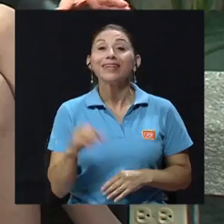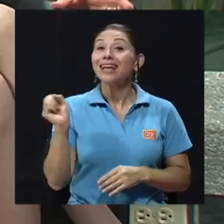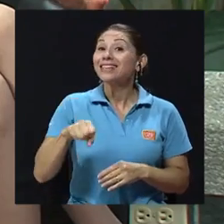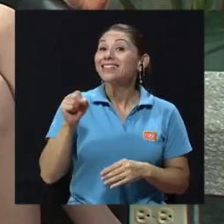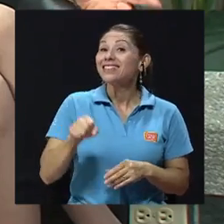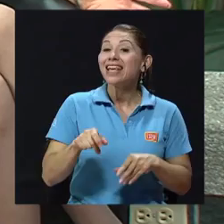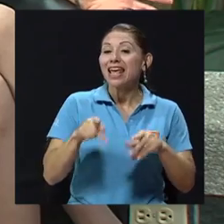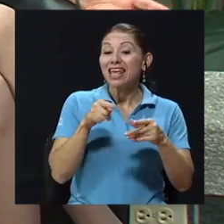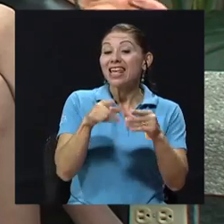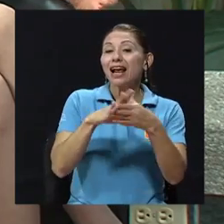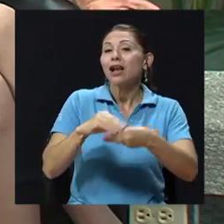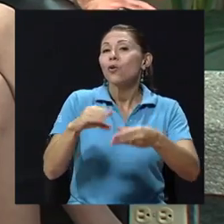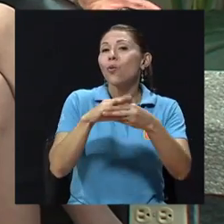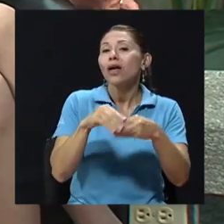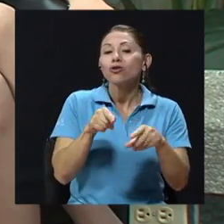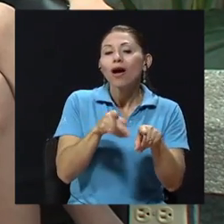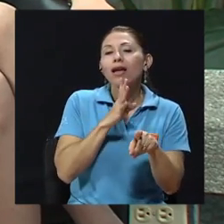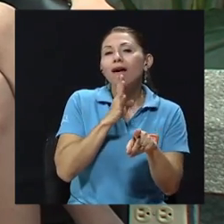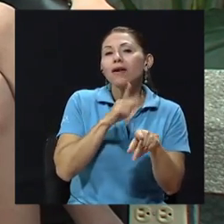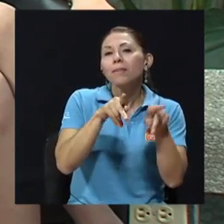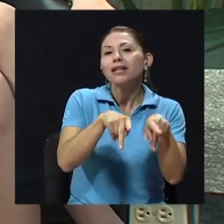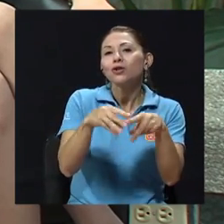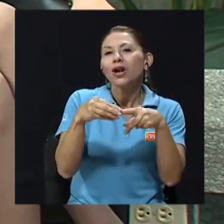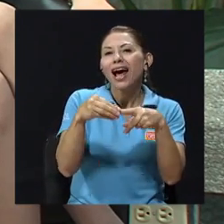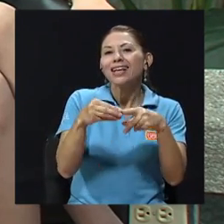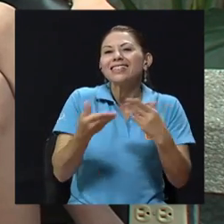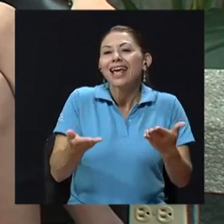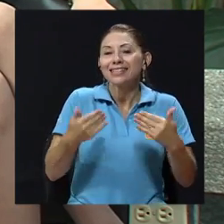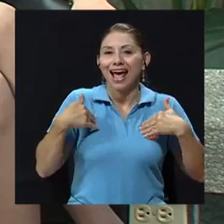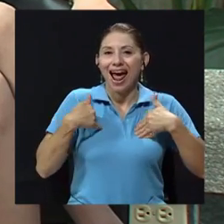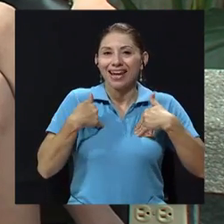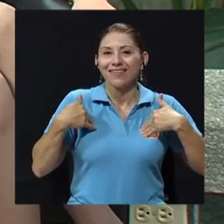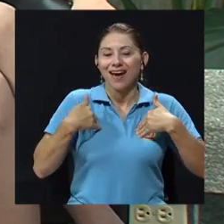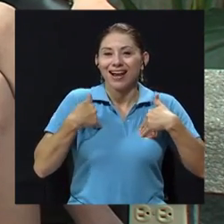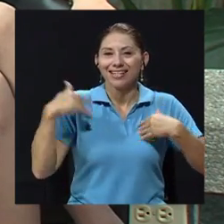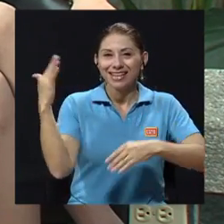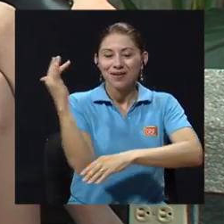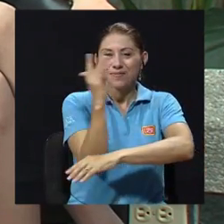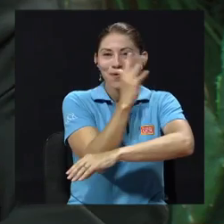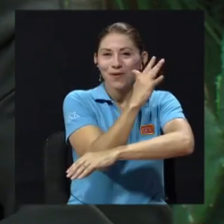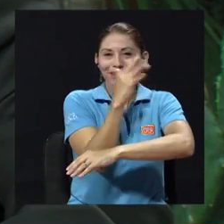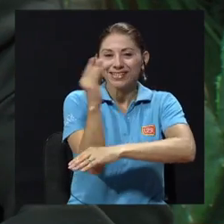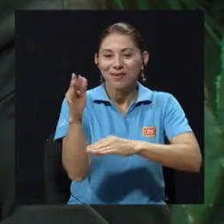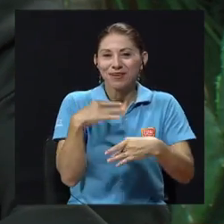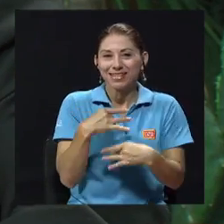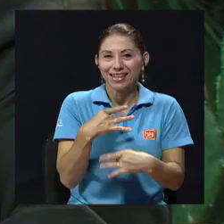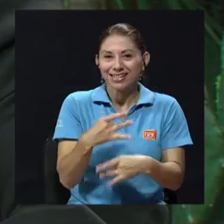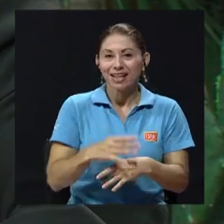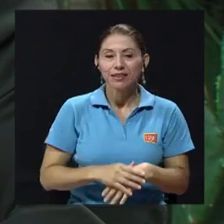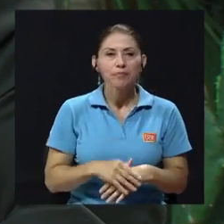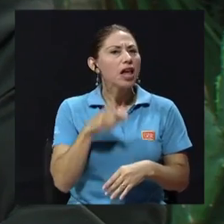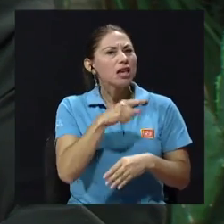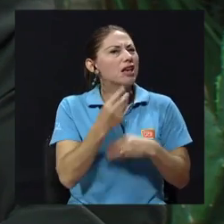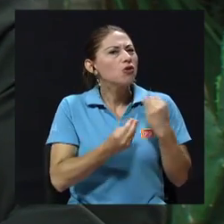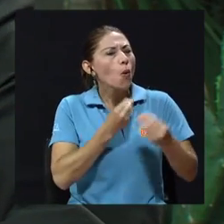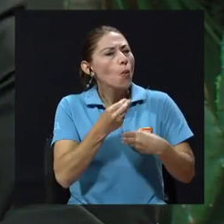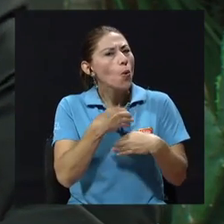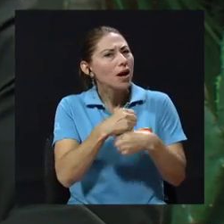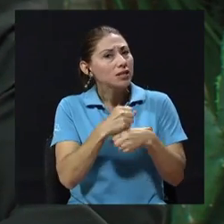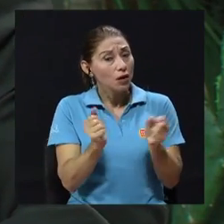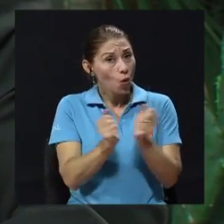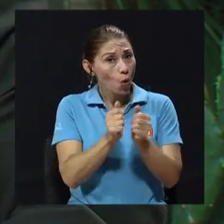personajes son animales del bosque, de nuestros bosques. Así que, todavía más interesante. ¿Y esto cómo lo piensan desarrollar? ¿Con